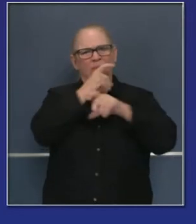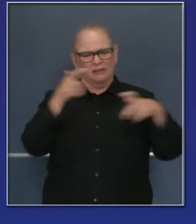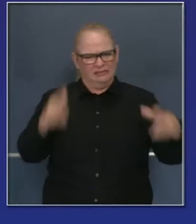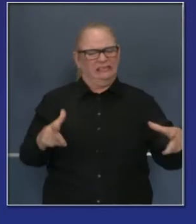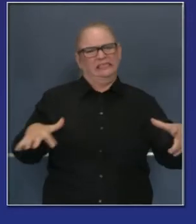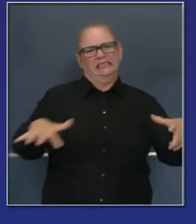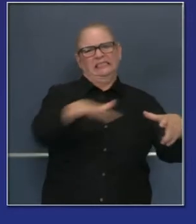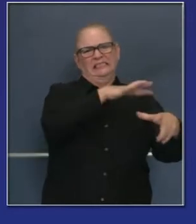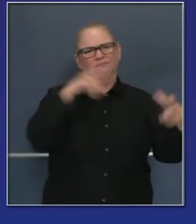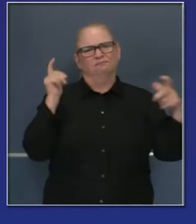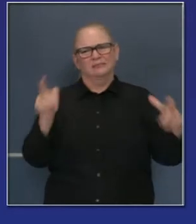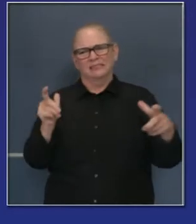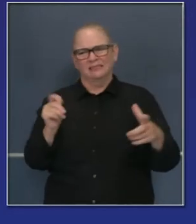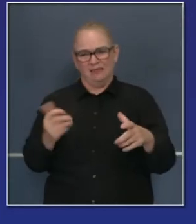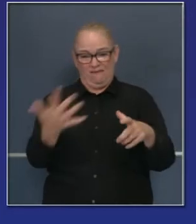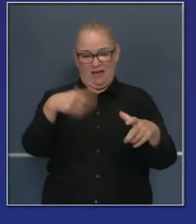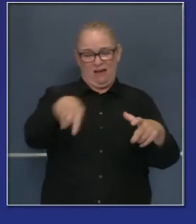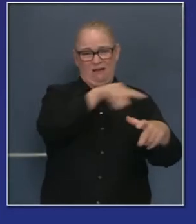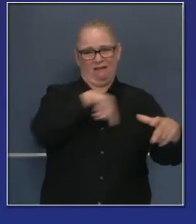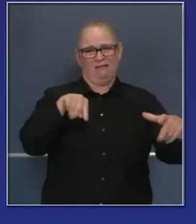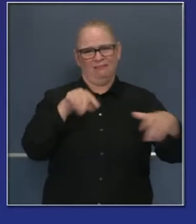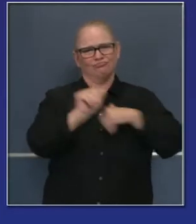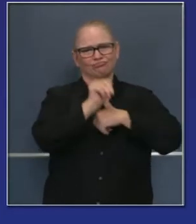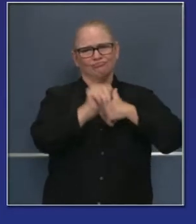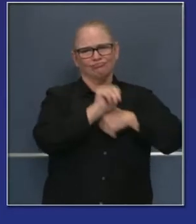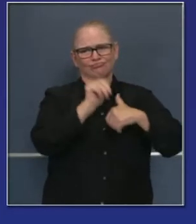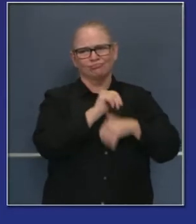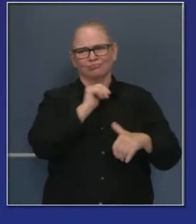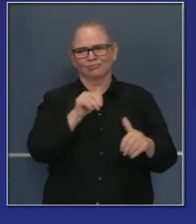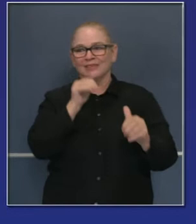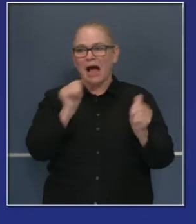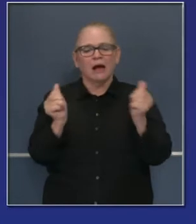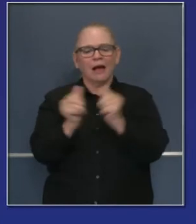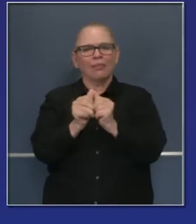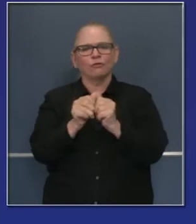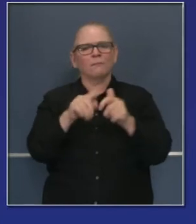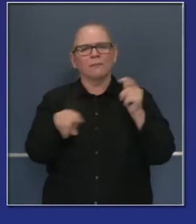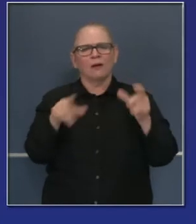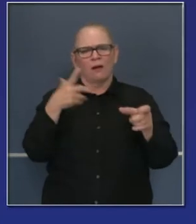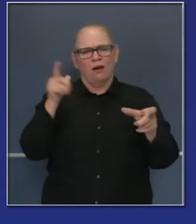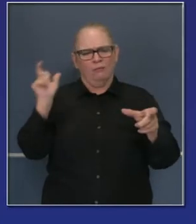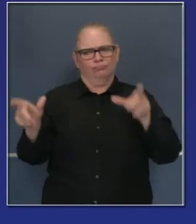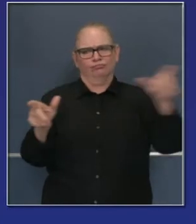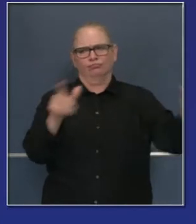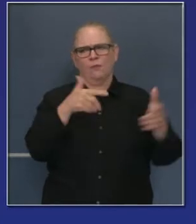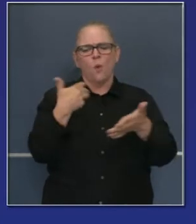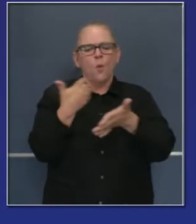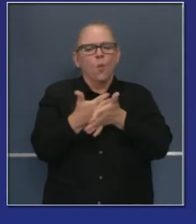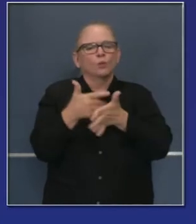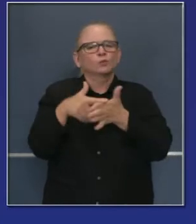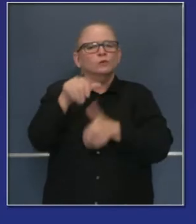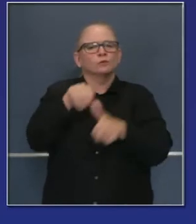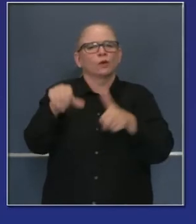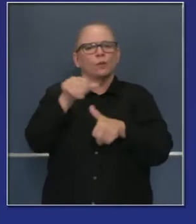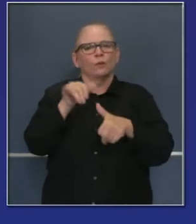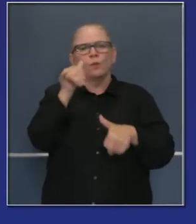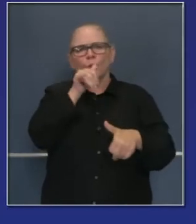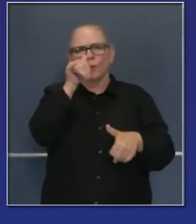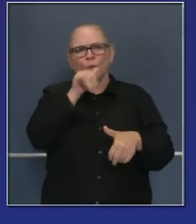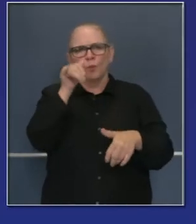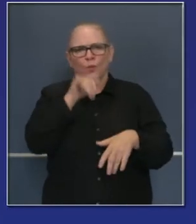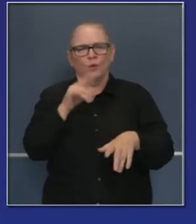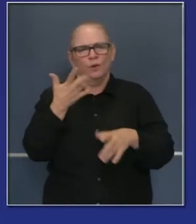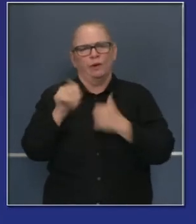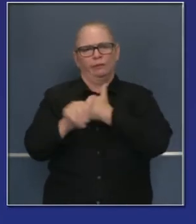área de múltiples incendios no concentrados juntos, sino en un espacio general cerca